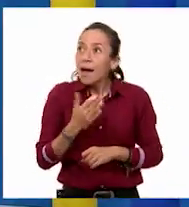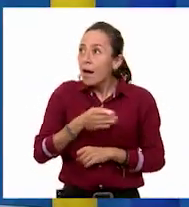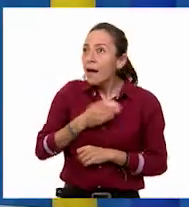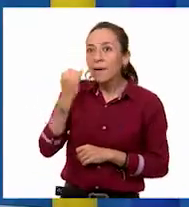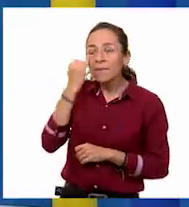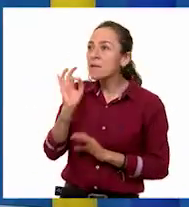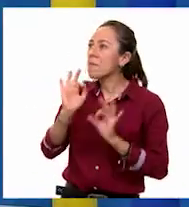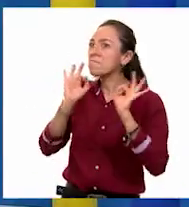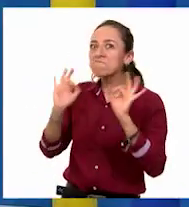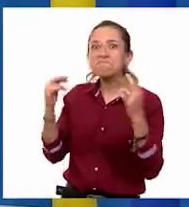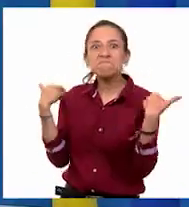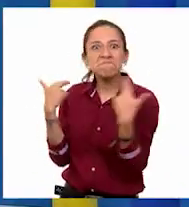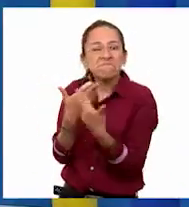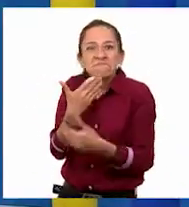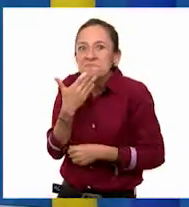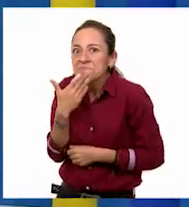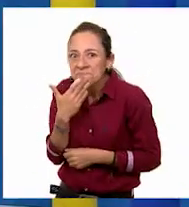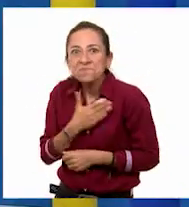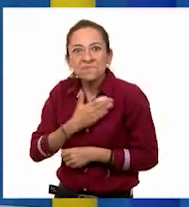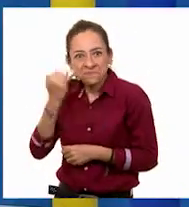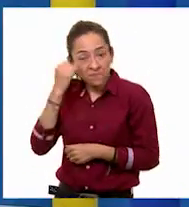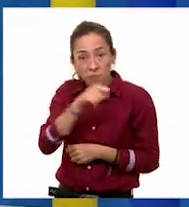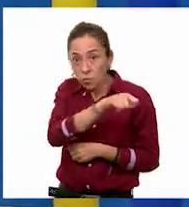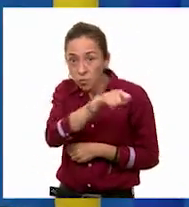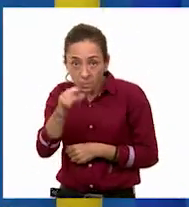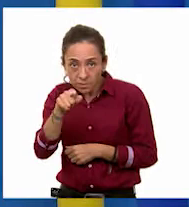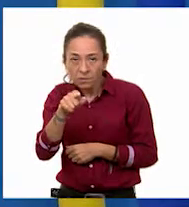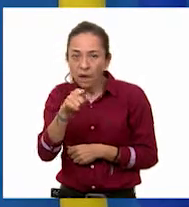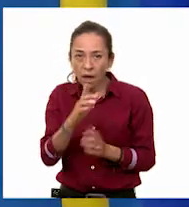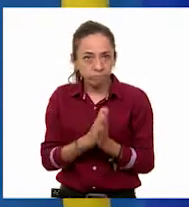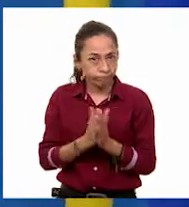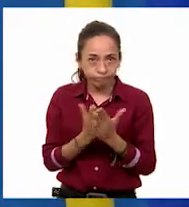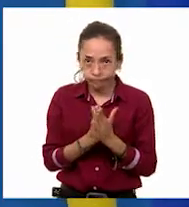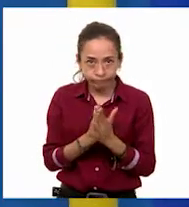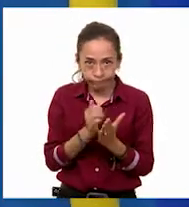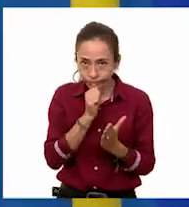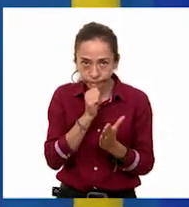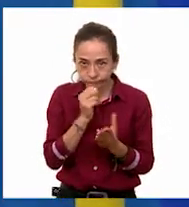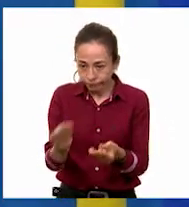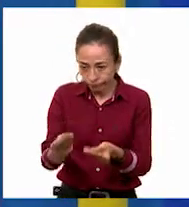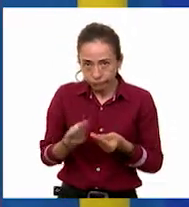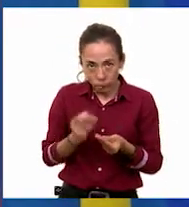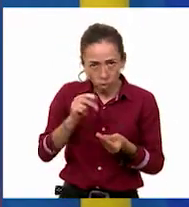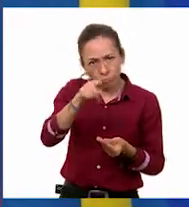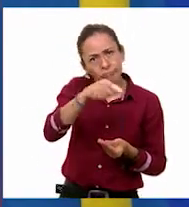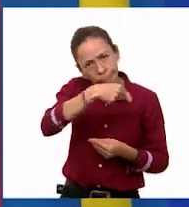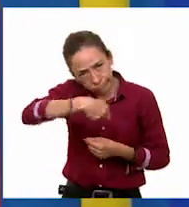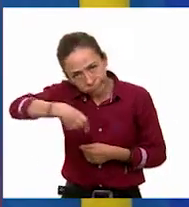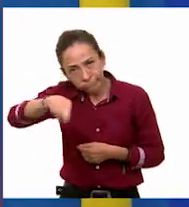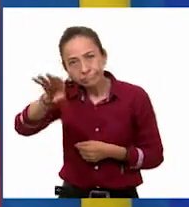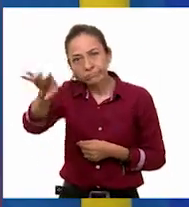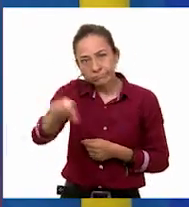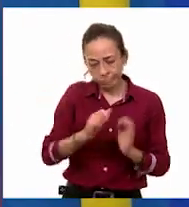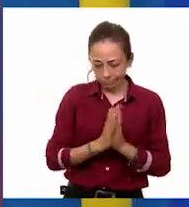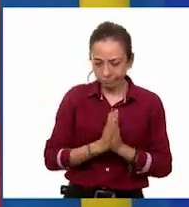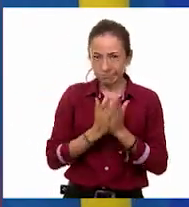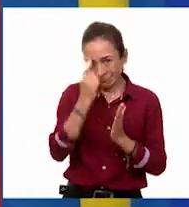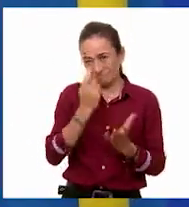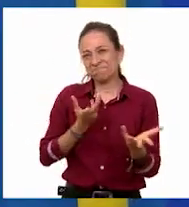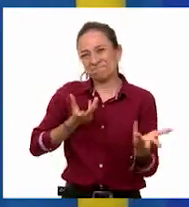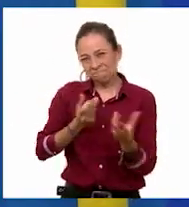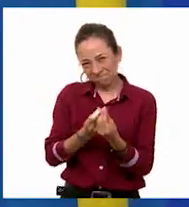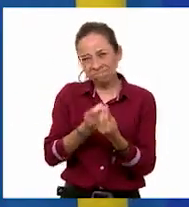muy buena idea. En casa vayan por su libro, si no lo tienen todavía ahí con ustedes, para seguir resolviendo juntas y juntos